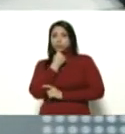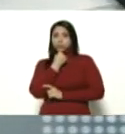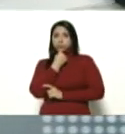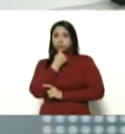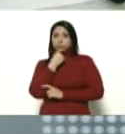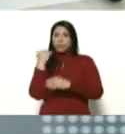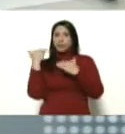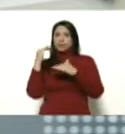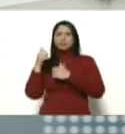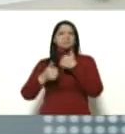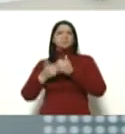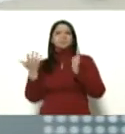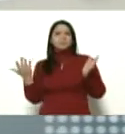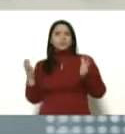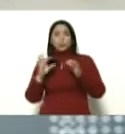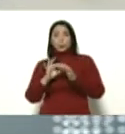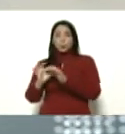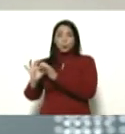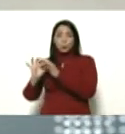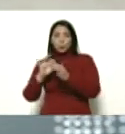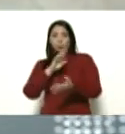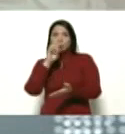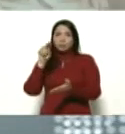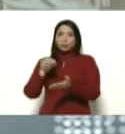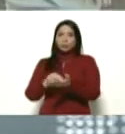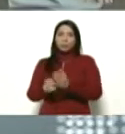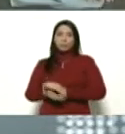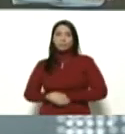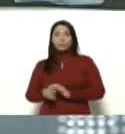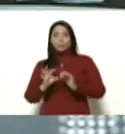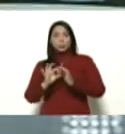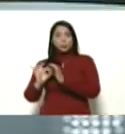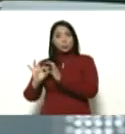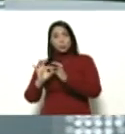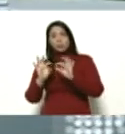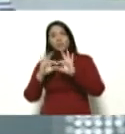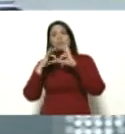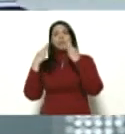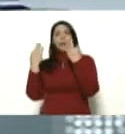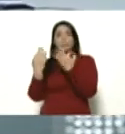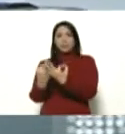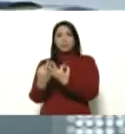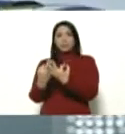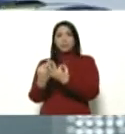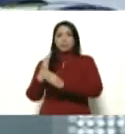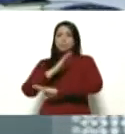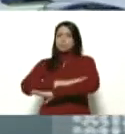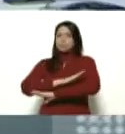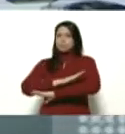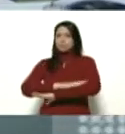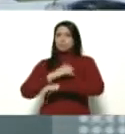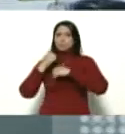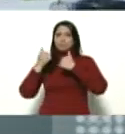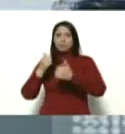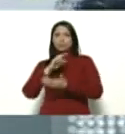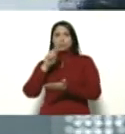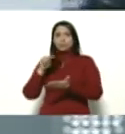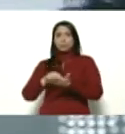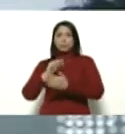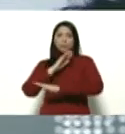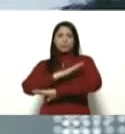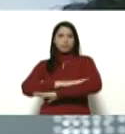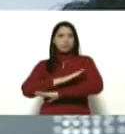la unión nacional, la unión de la familia, la disciplina nacional, la